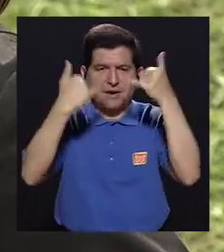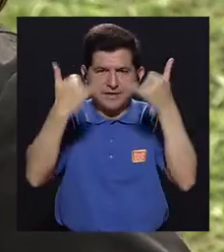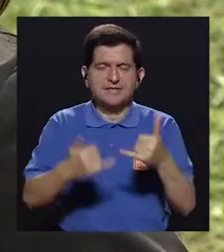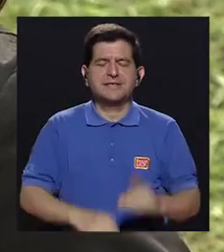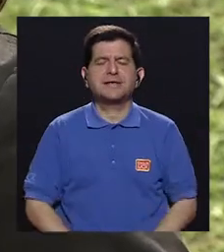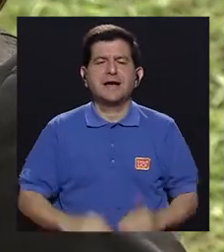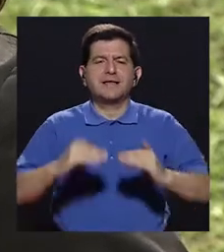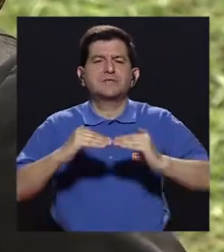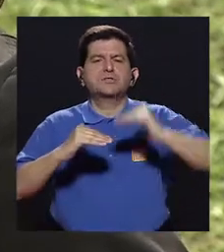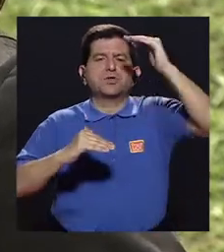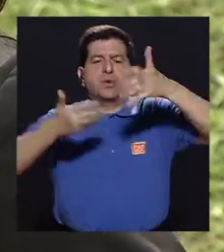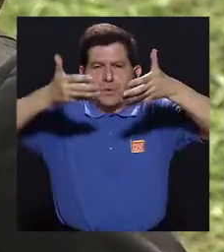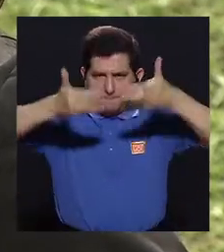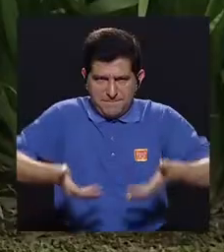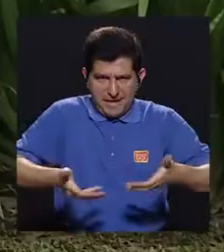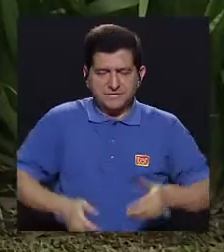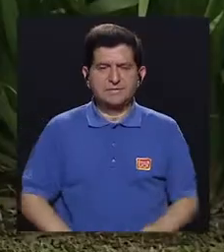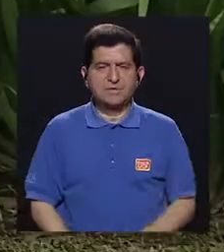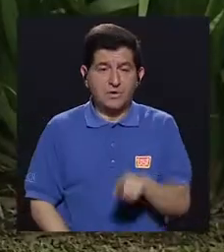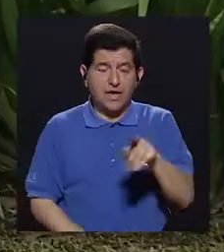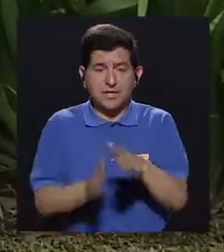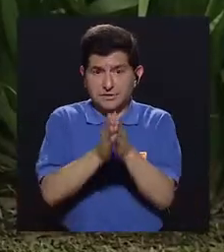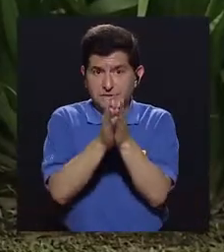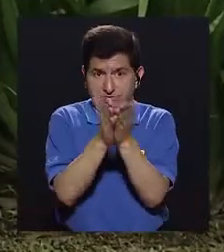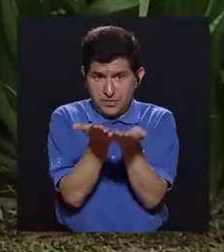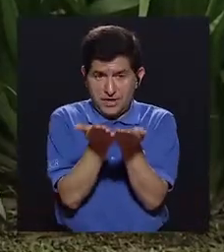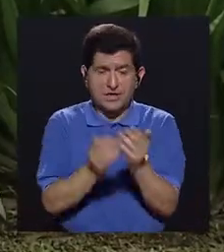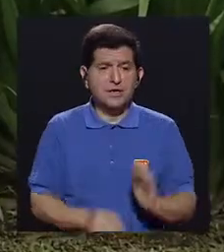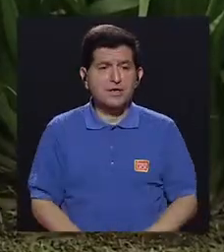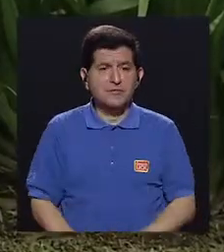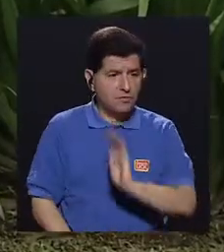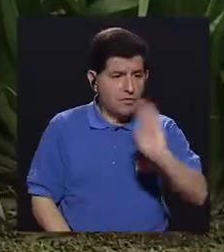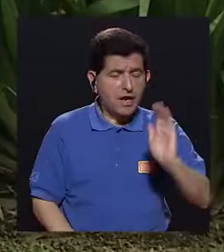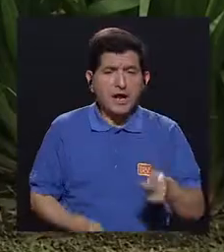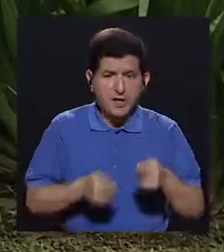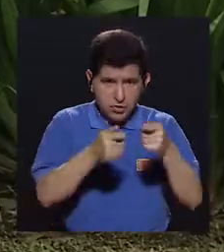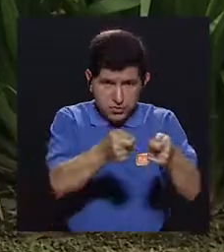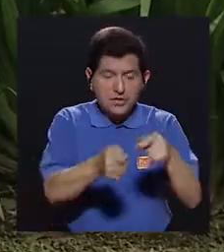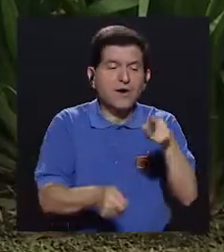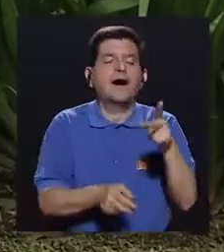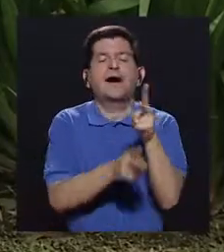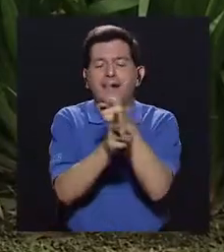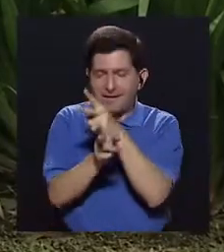es exceso de peso. Si eso viene en el librito que le dan a los niños en el